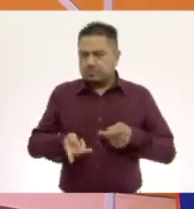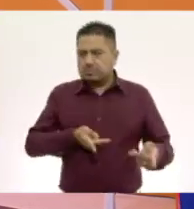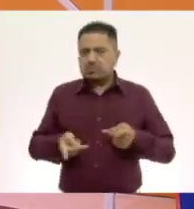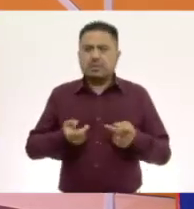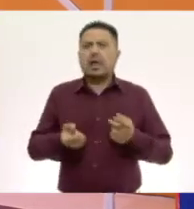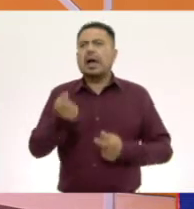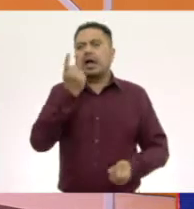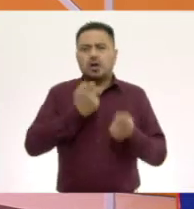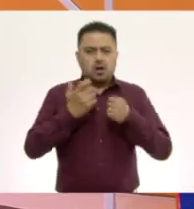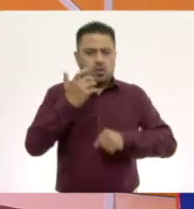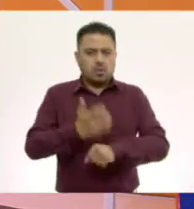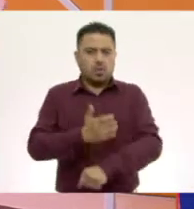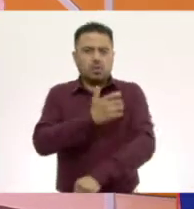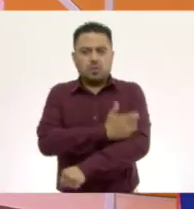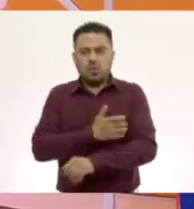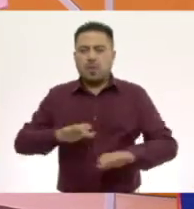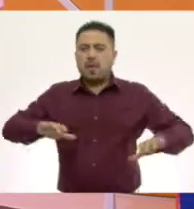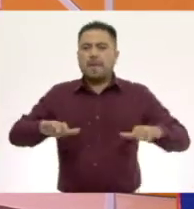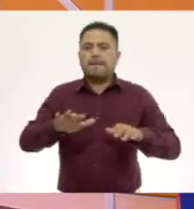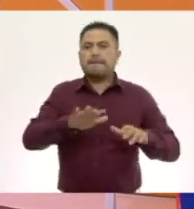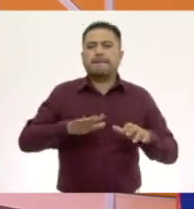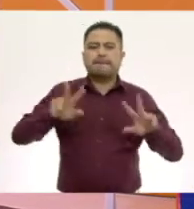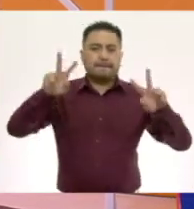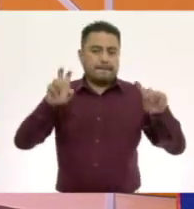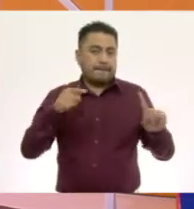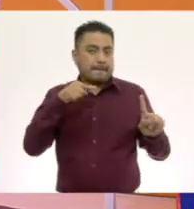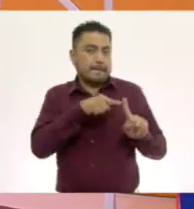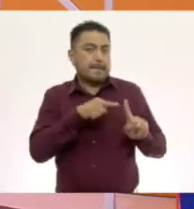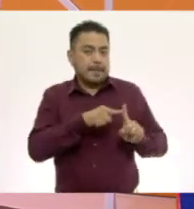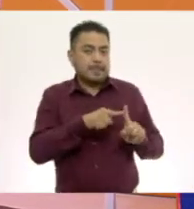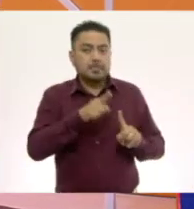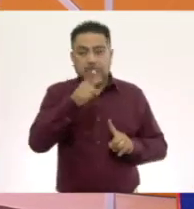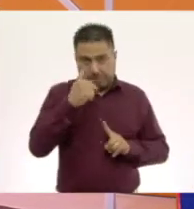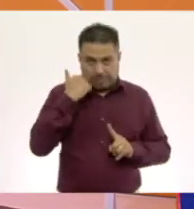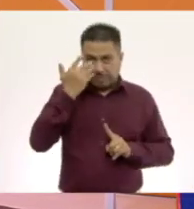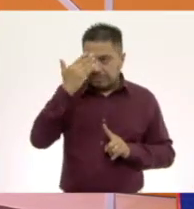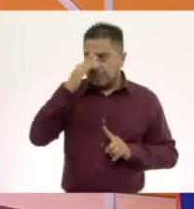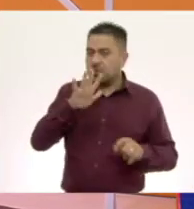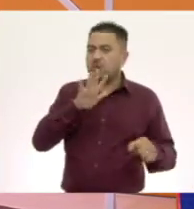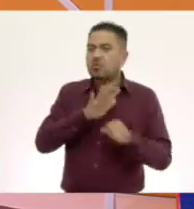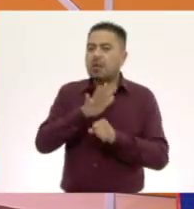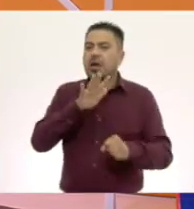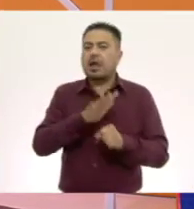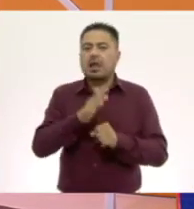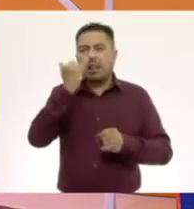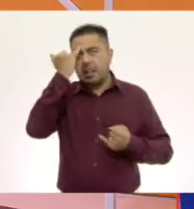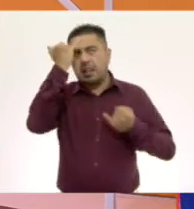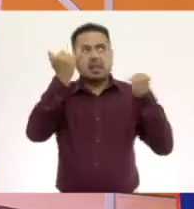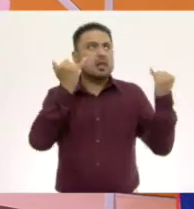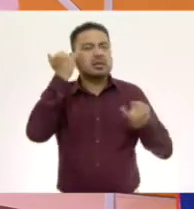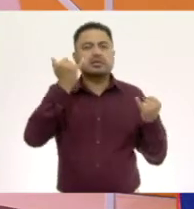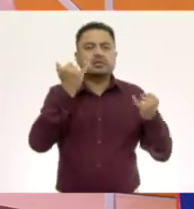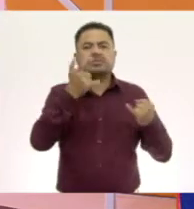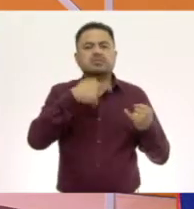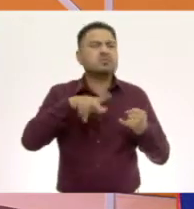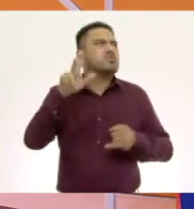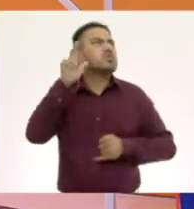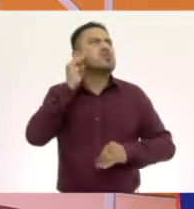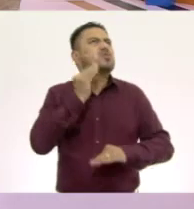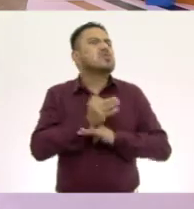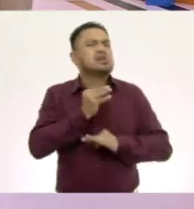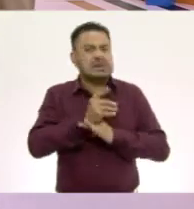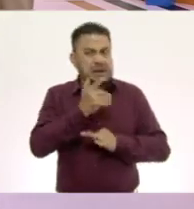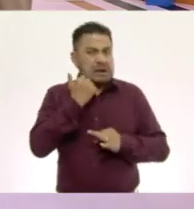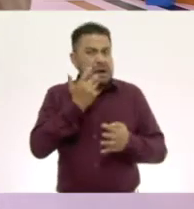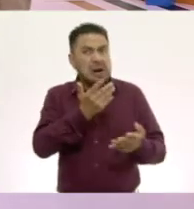algunas compañeras y compañeros sobre este tema? ¿Quieren saber cuáles son sus ideas previas? Vamos a escucharlos. ¿Quieres